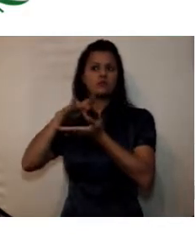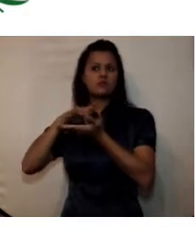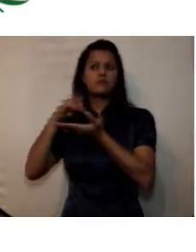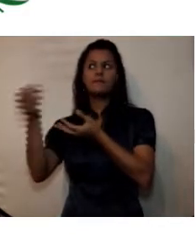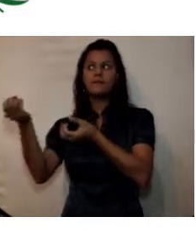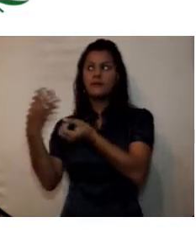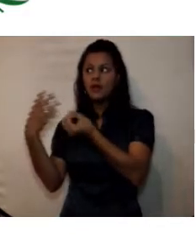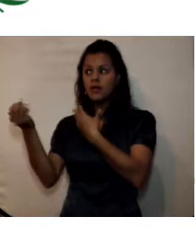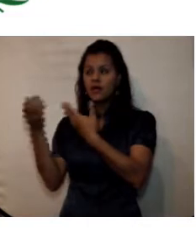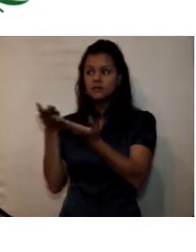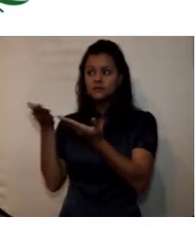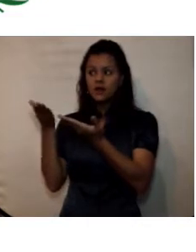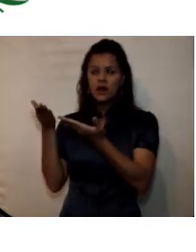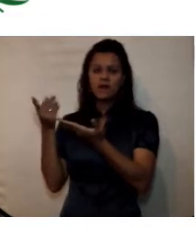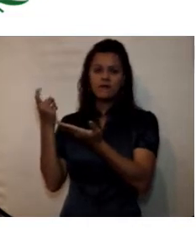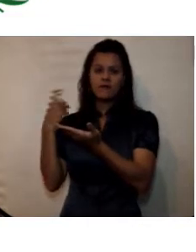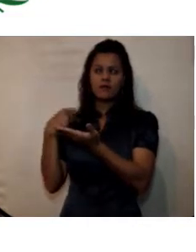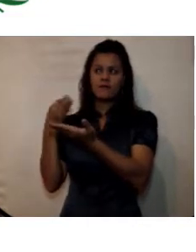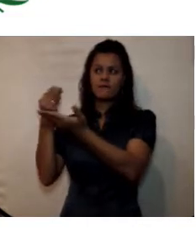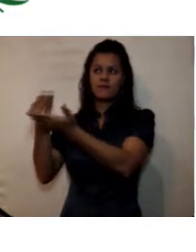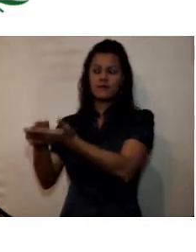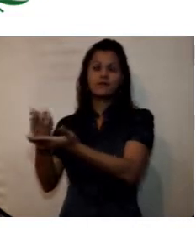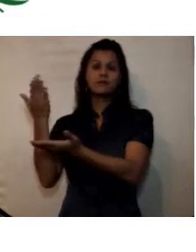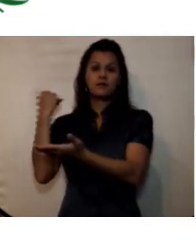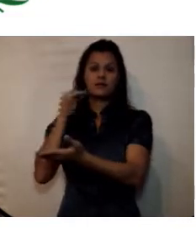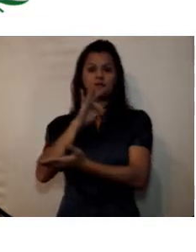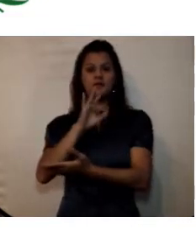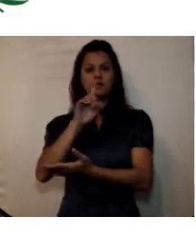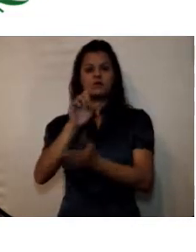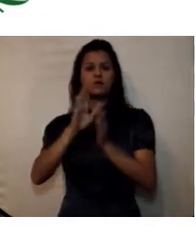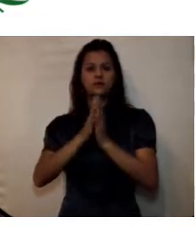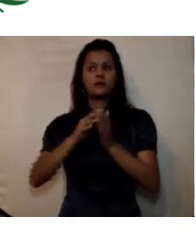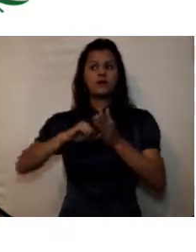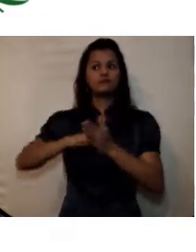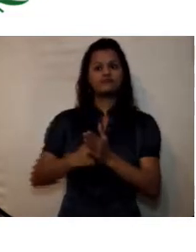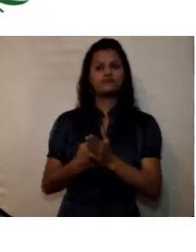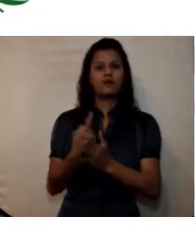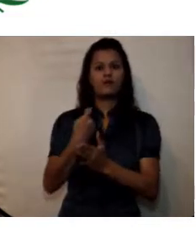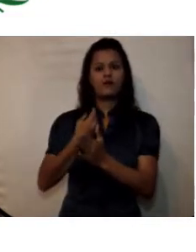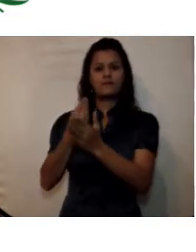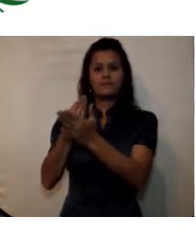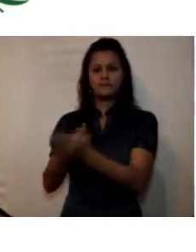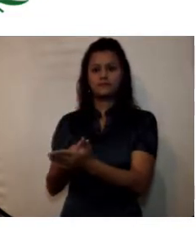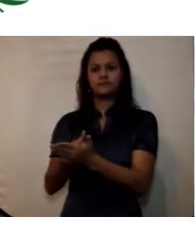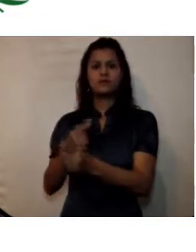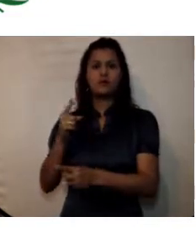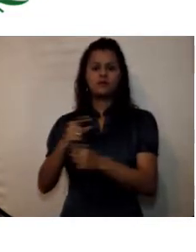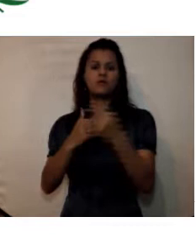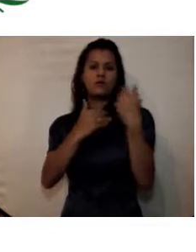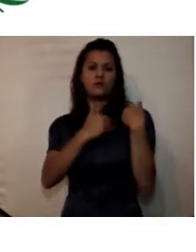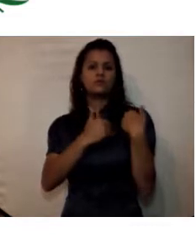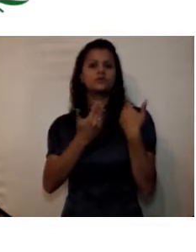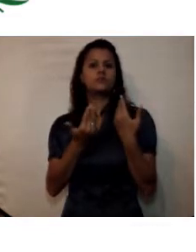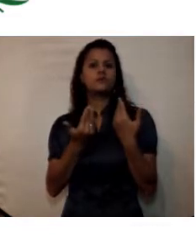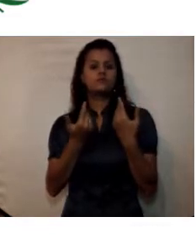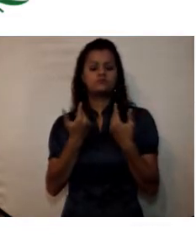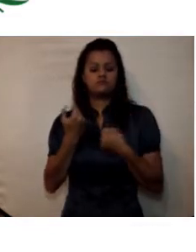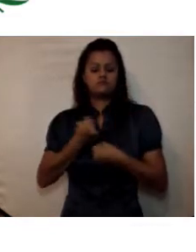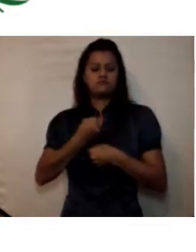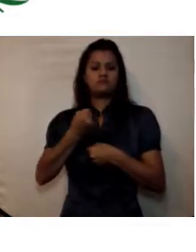al corto el 31 de diciembre quedaron pendientes y unas obligaciones laborales como las